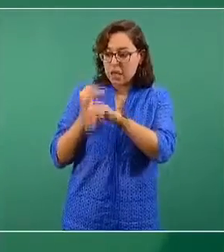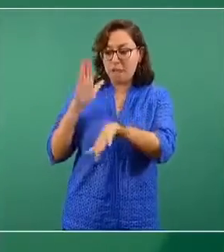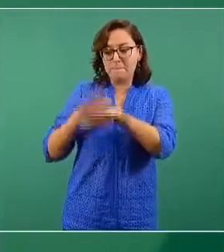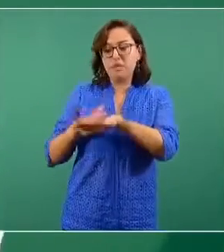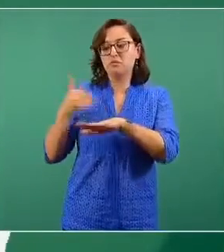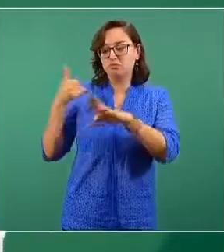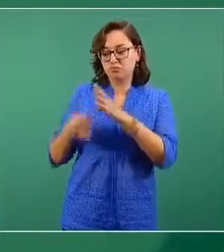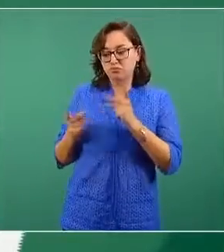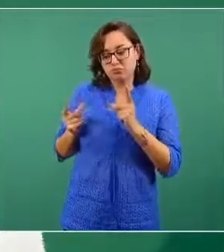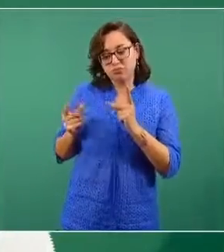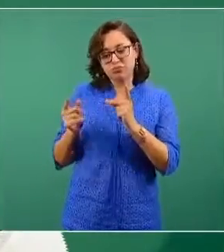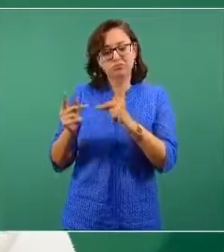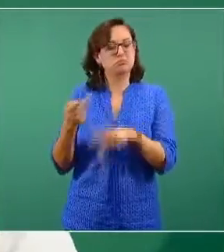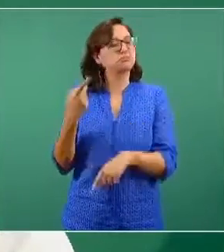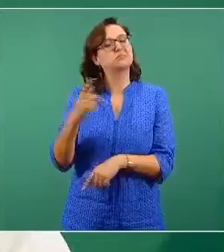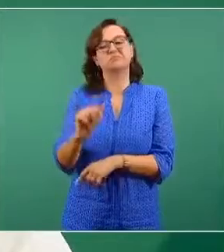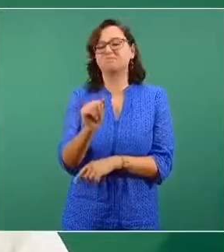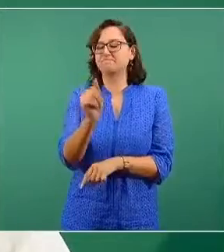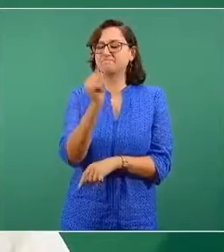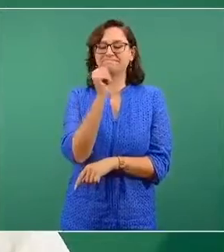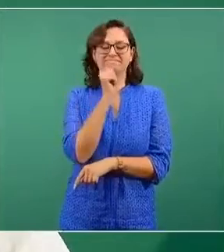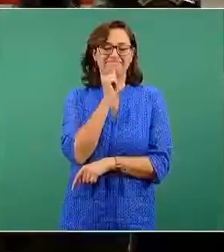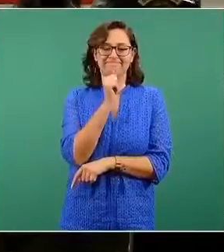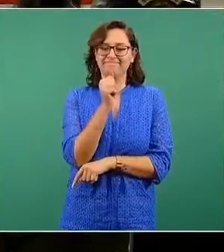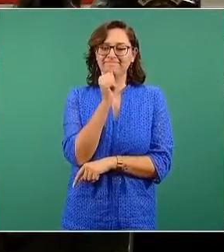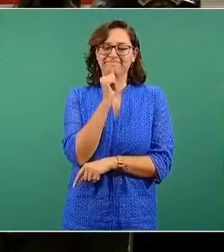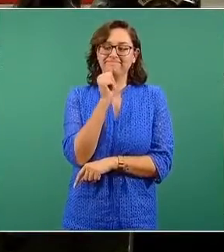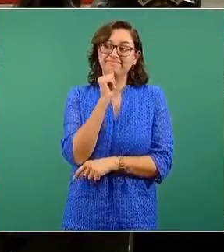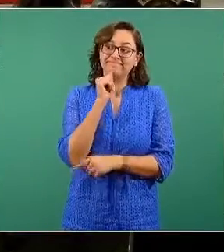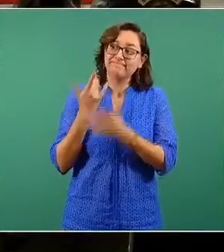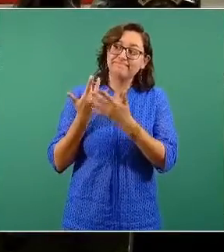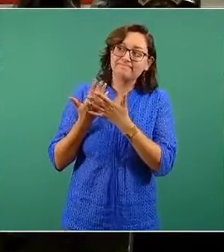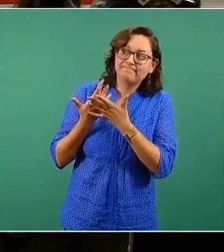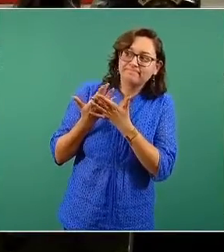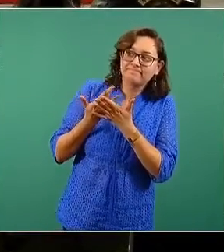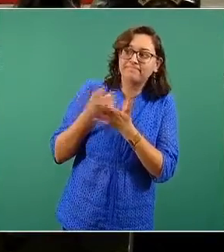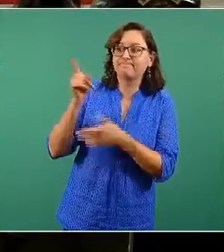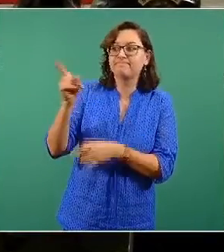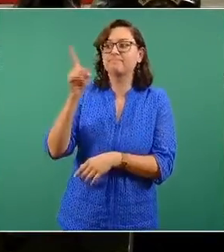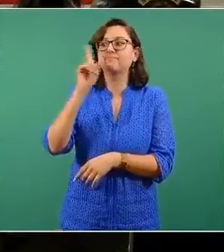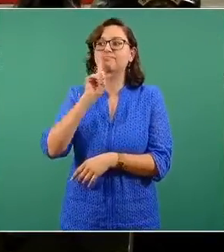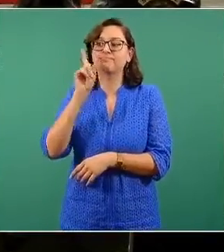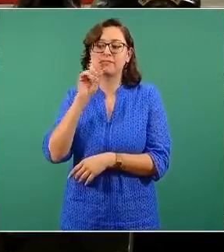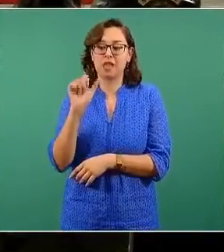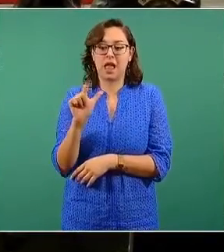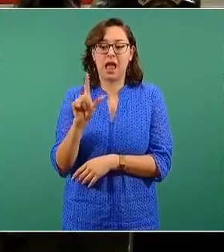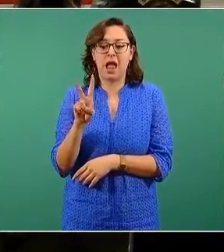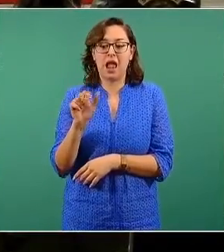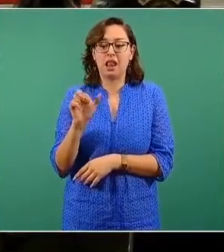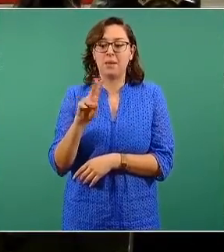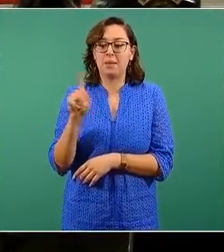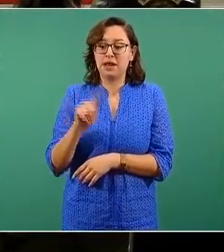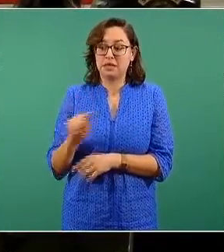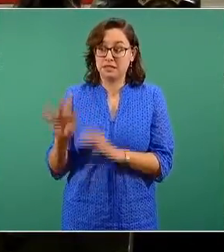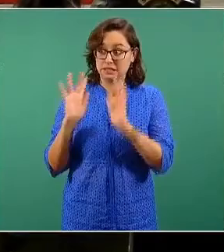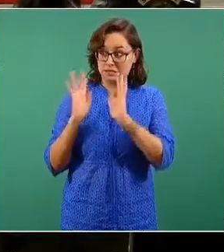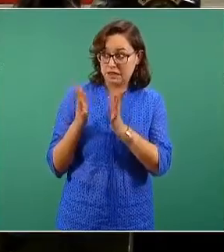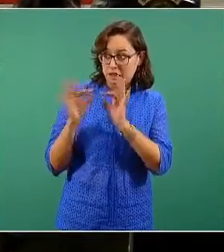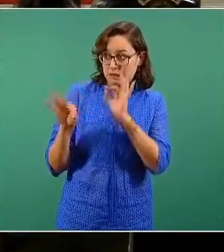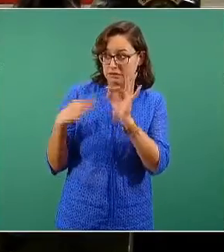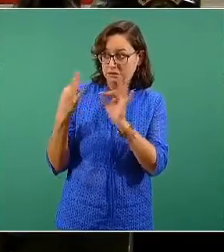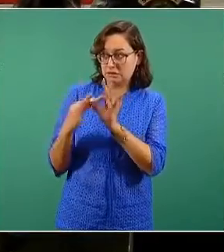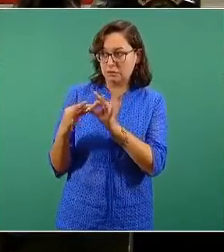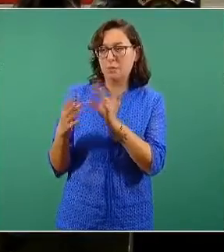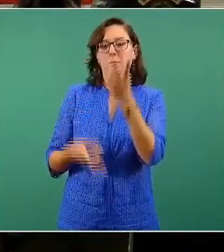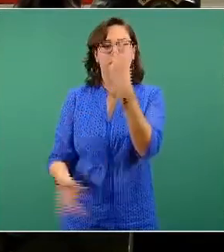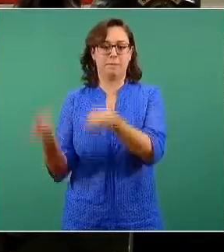curso acelerado. Pero estamos en espera de la señal de la doctora Álvarez Huilla para que invitarla y que nos comente esto de manera